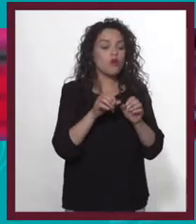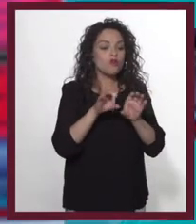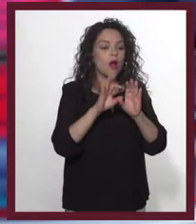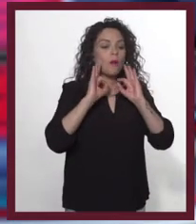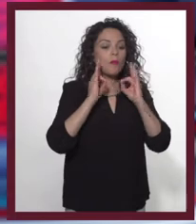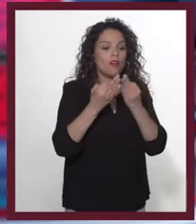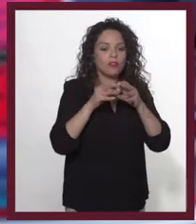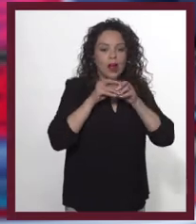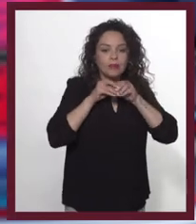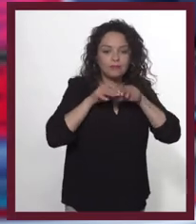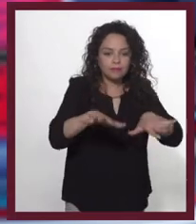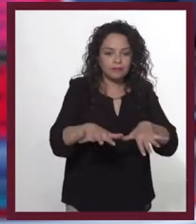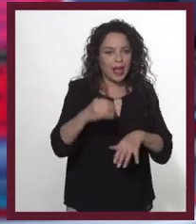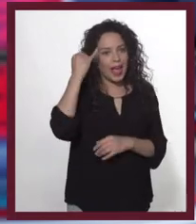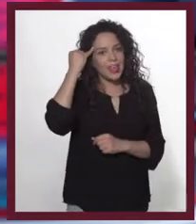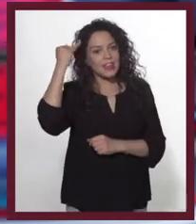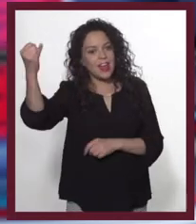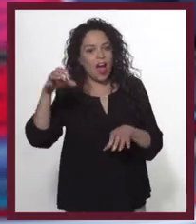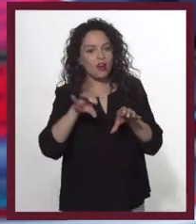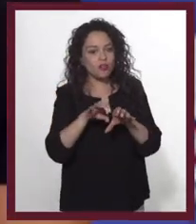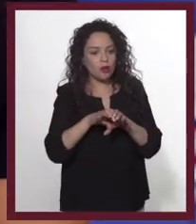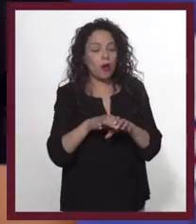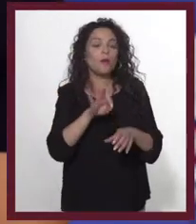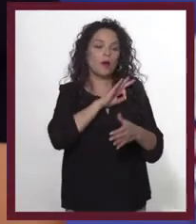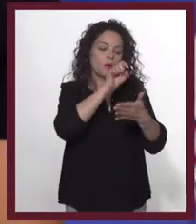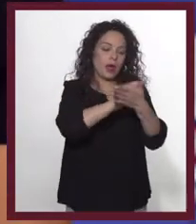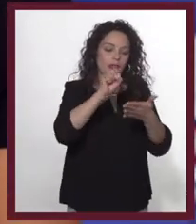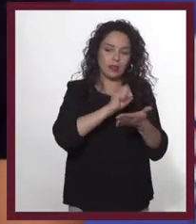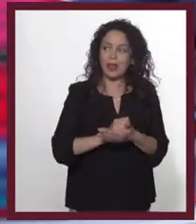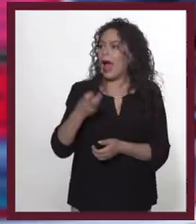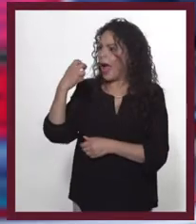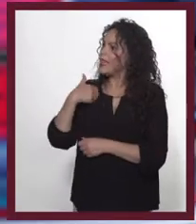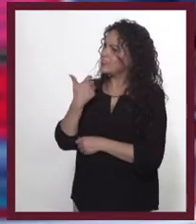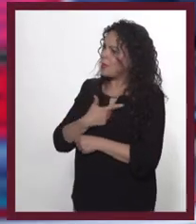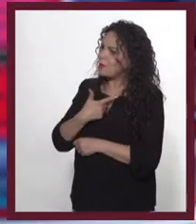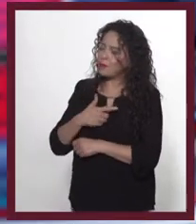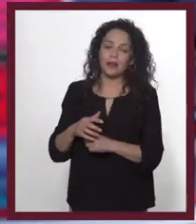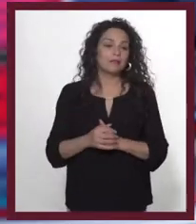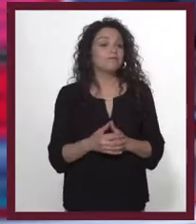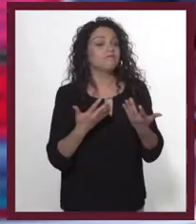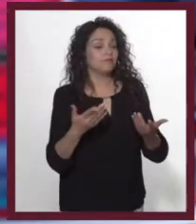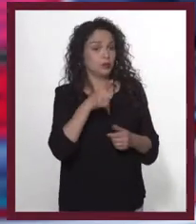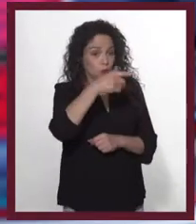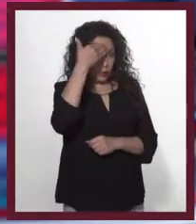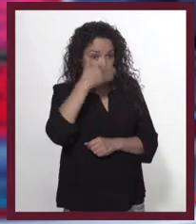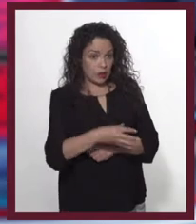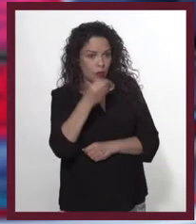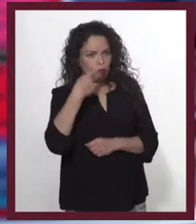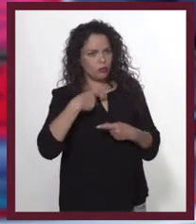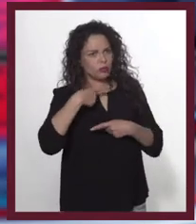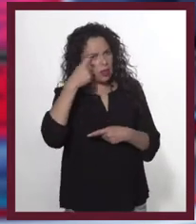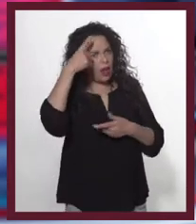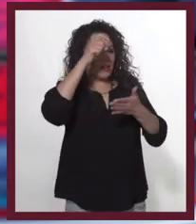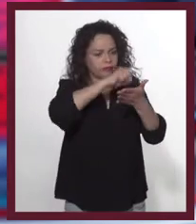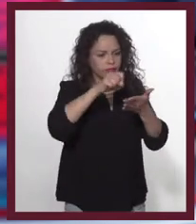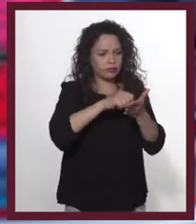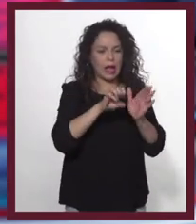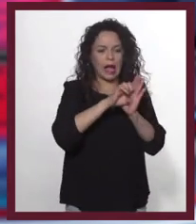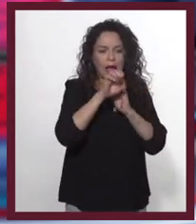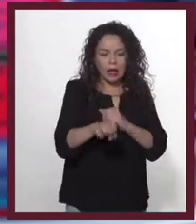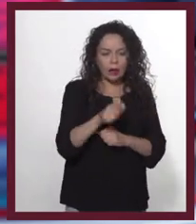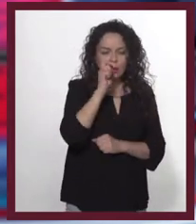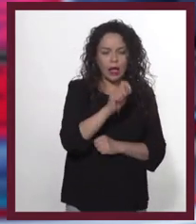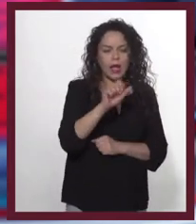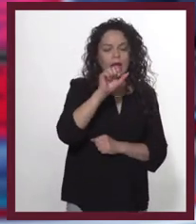de transmitir una idea. Puede ser de manera escrita. ¡Eso me gusta! No lo dudo. ¿Sabes que grandes escritores como